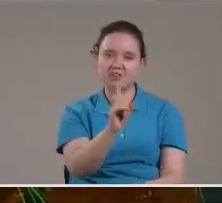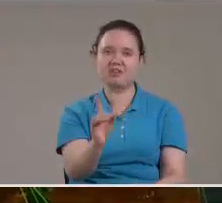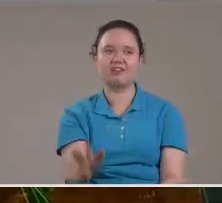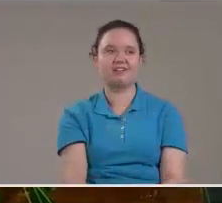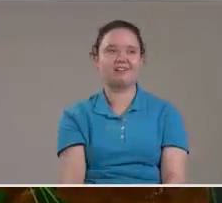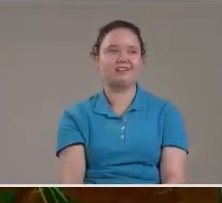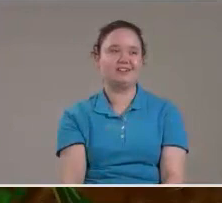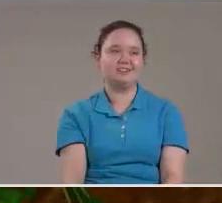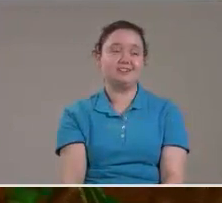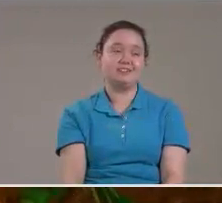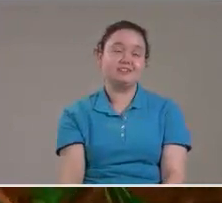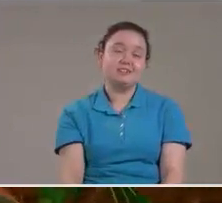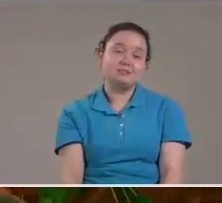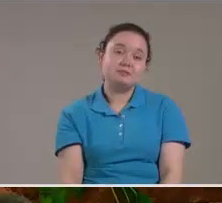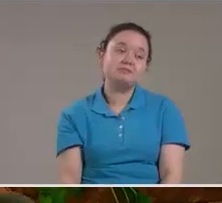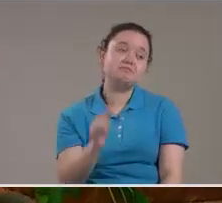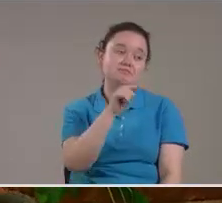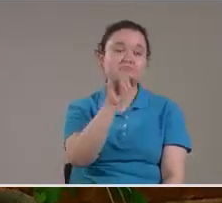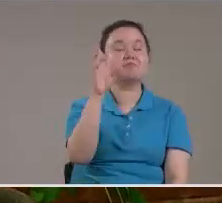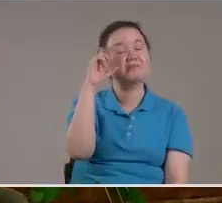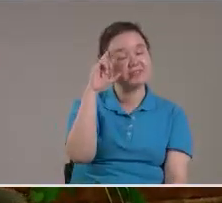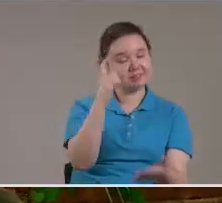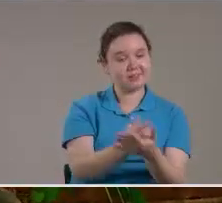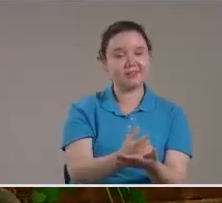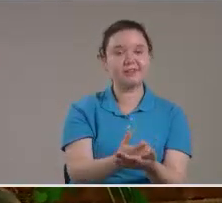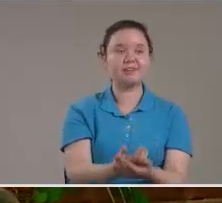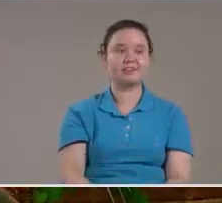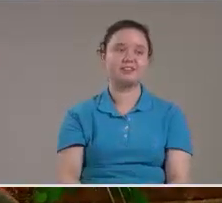Bueno Y eso si lo creen algunos